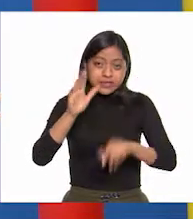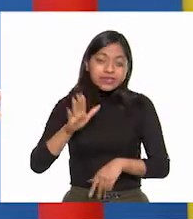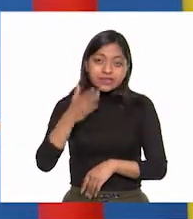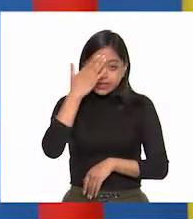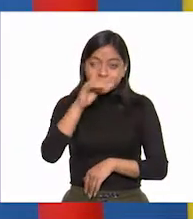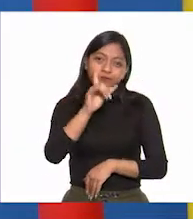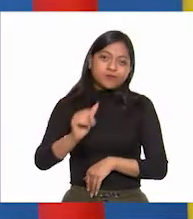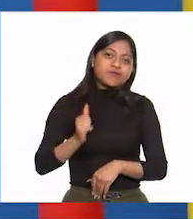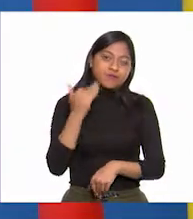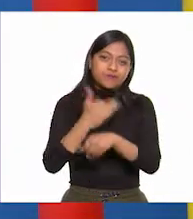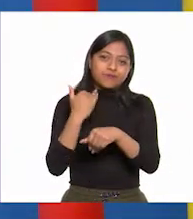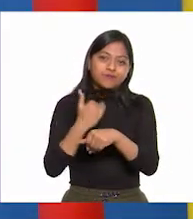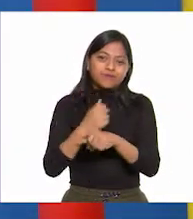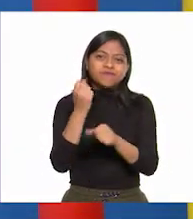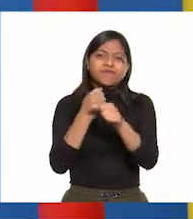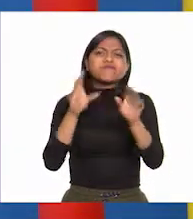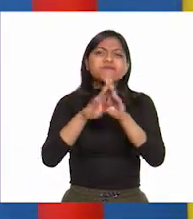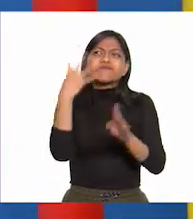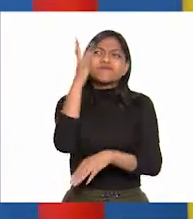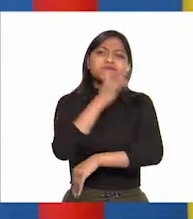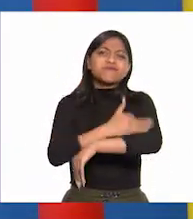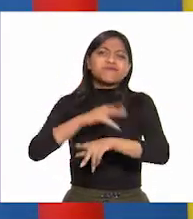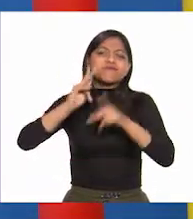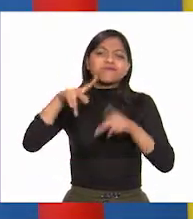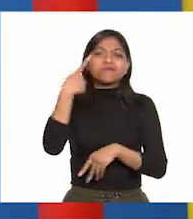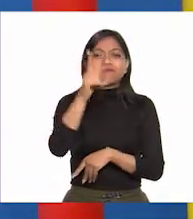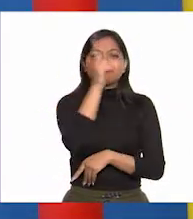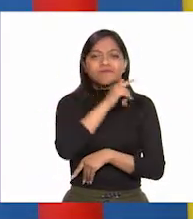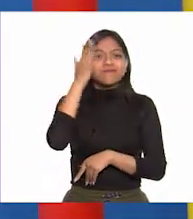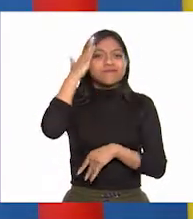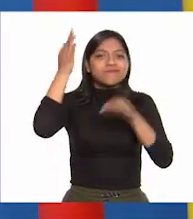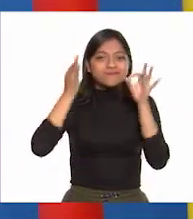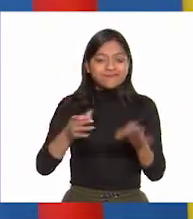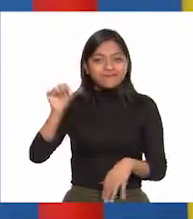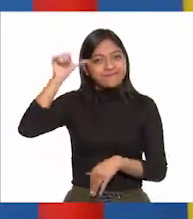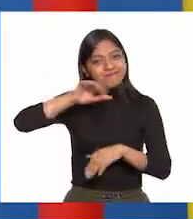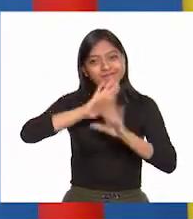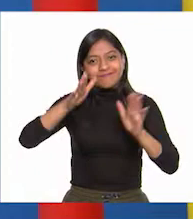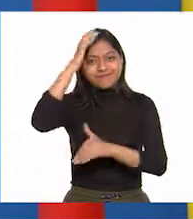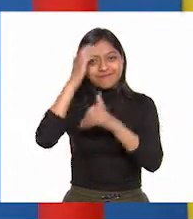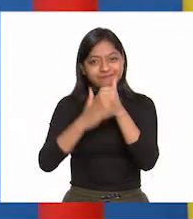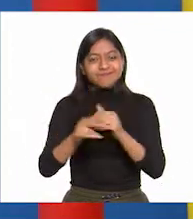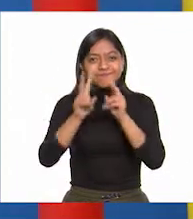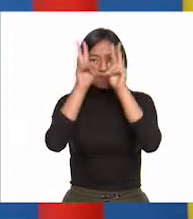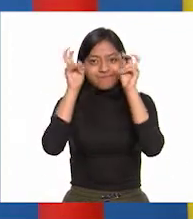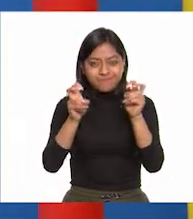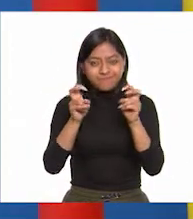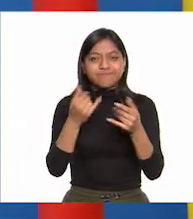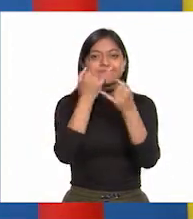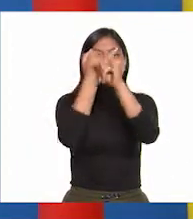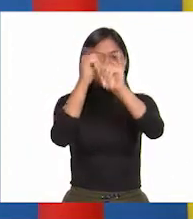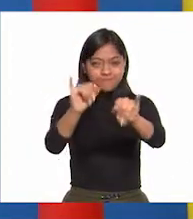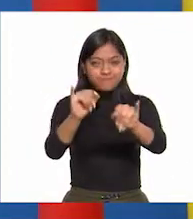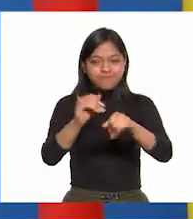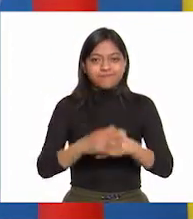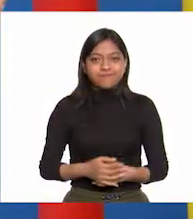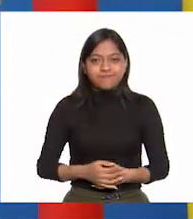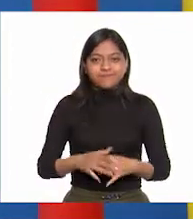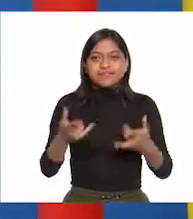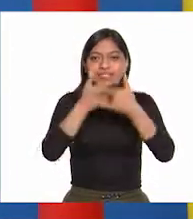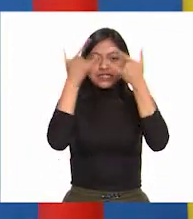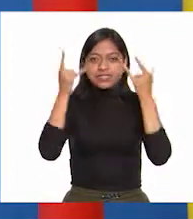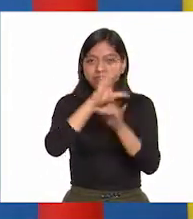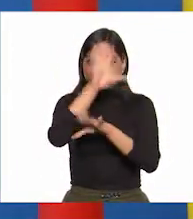este momento para practicarla y platica con tu familia en tu lengua materna. Por hoy hemos terminado con la independencia, panorama